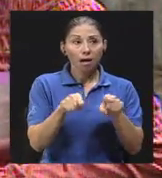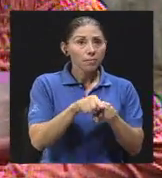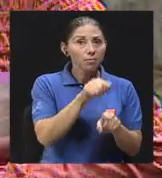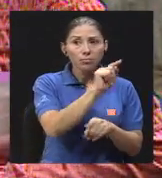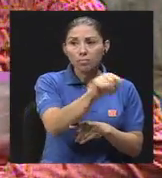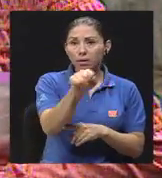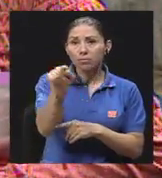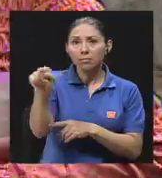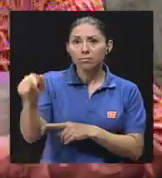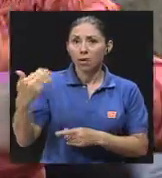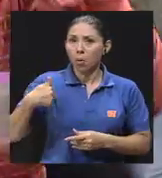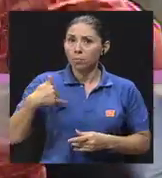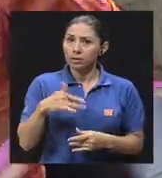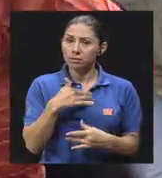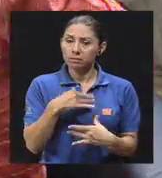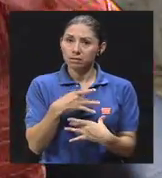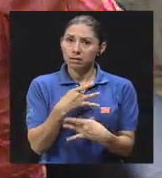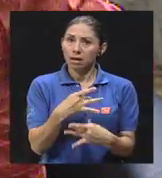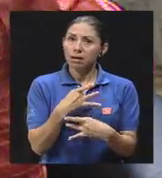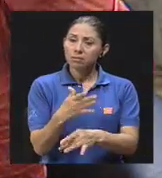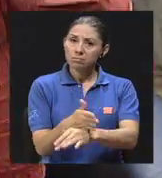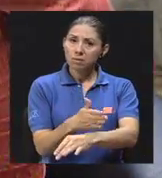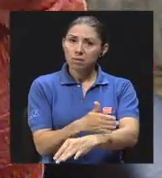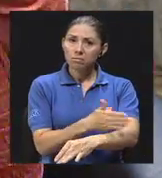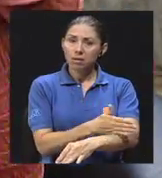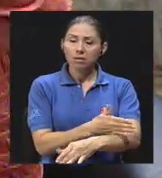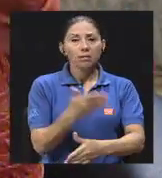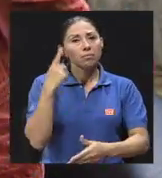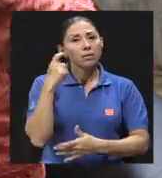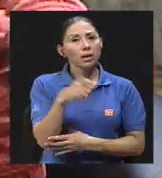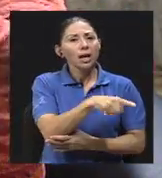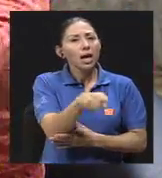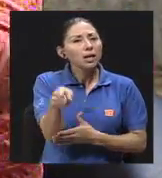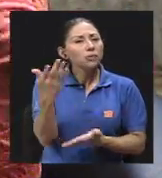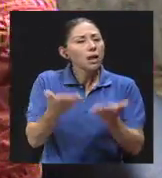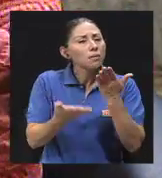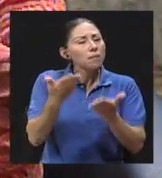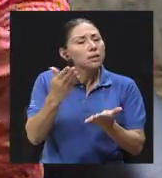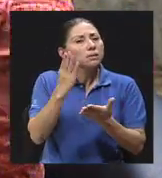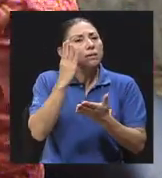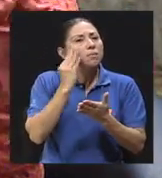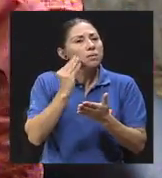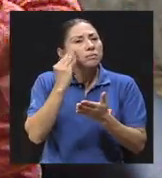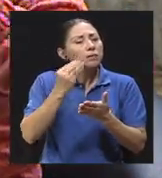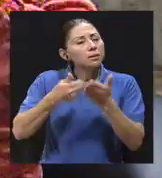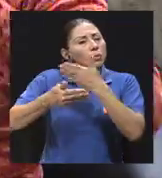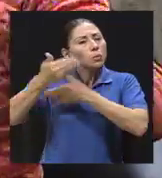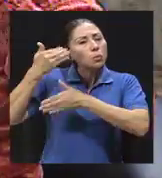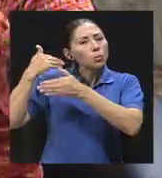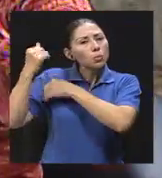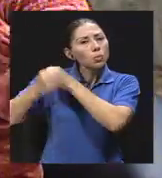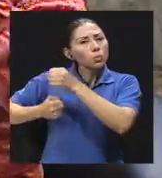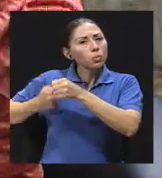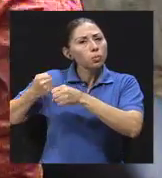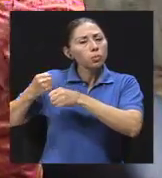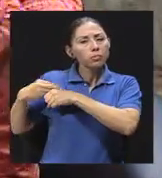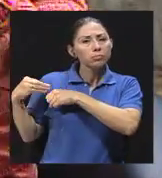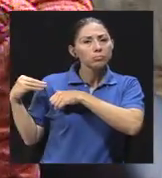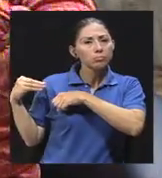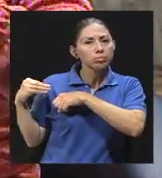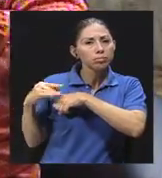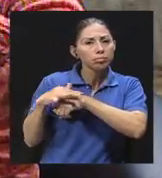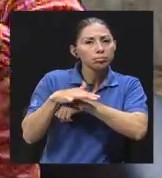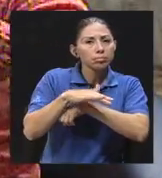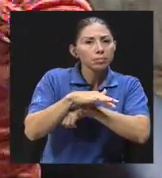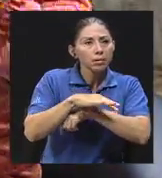hombres, porque me imagino que se viene arrastrando lo que se enseñaba, como fueron criados, pero pareciera que esta nueva generación sí